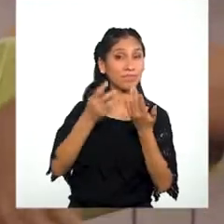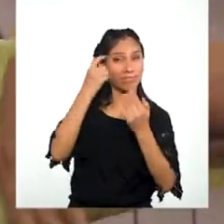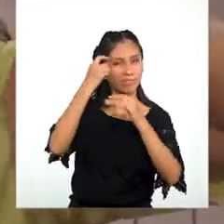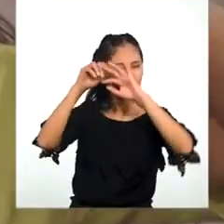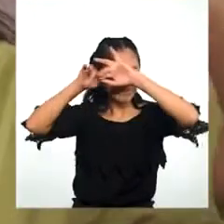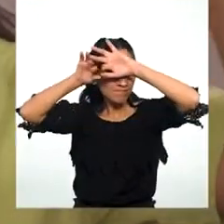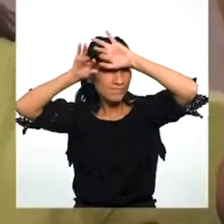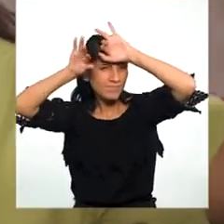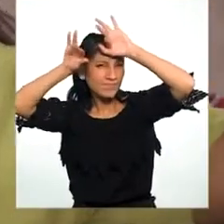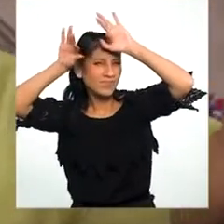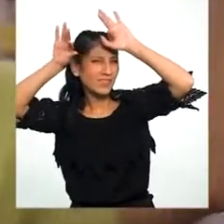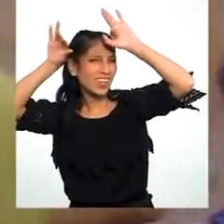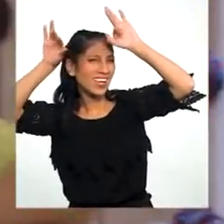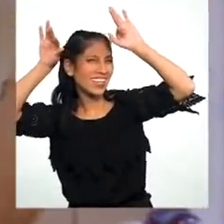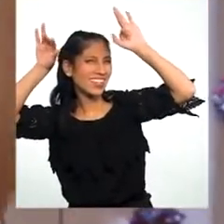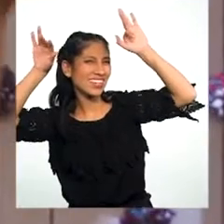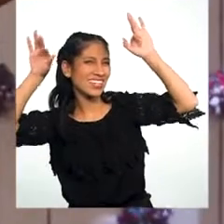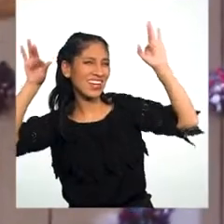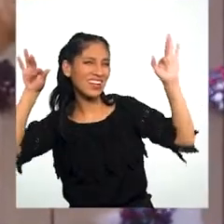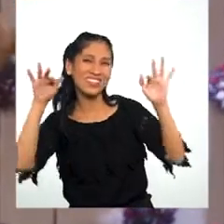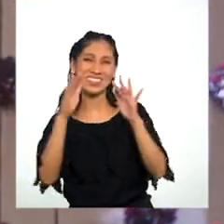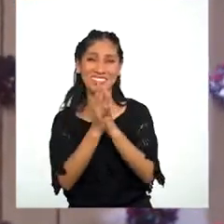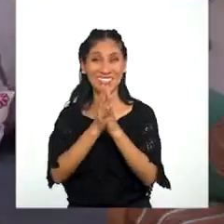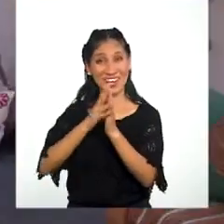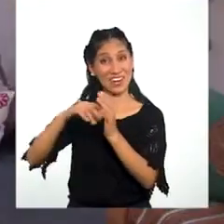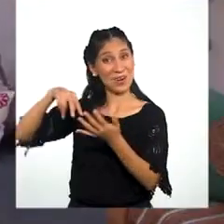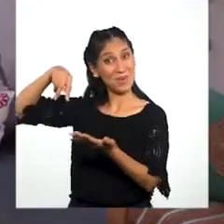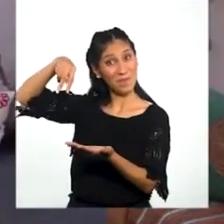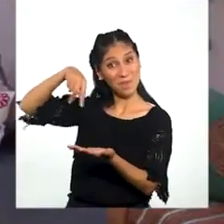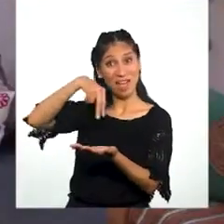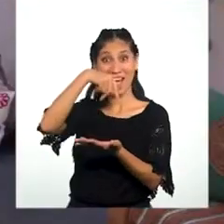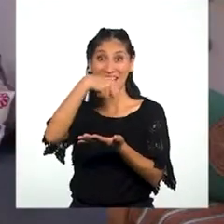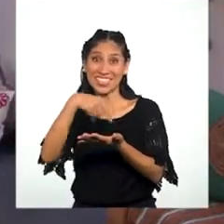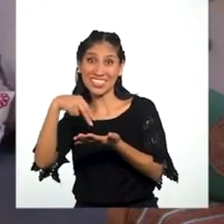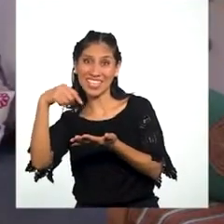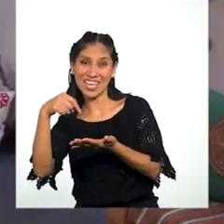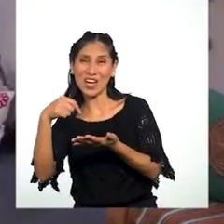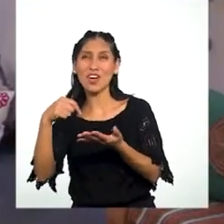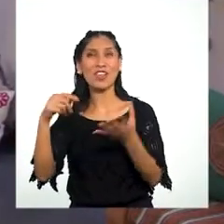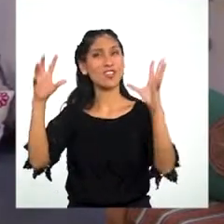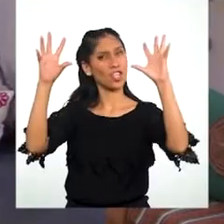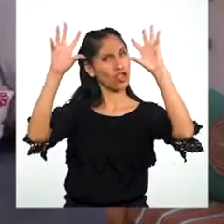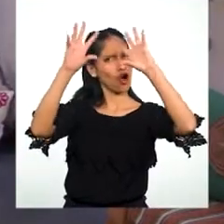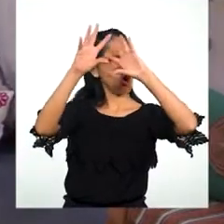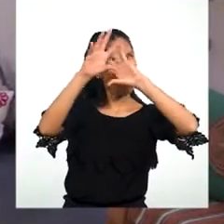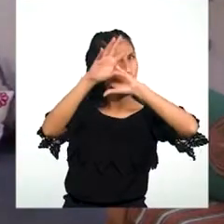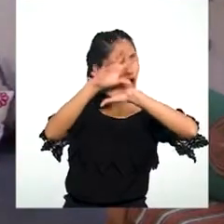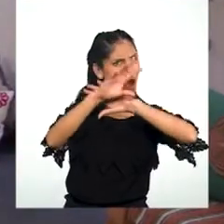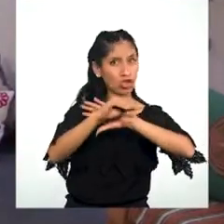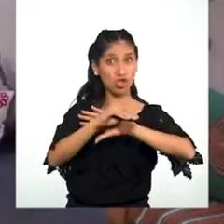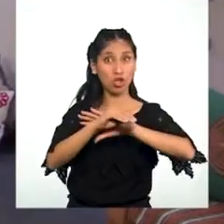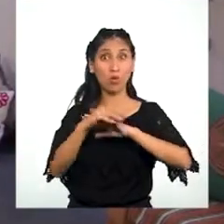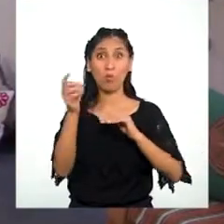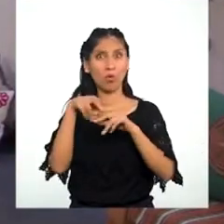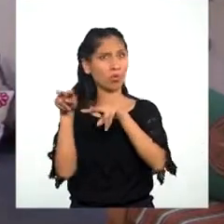imaginamos que estamos dando un paseo de noche por el Bosque del Manu ¡El Bosque del